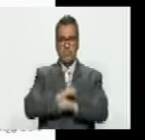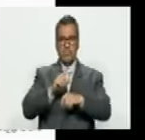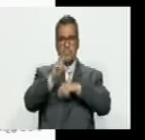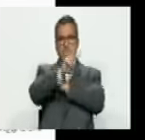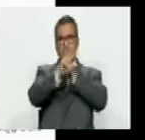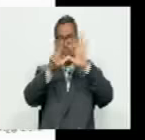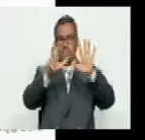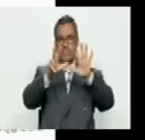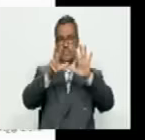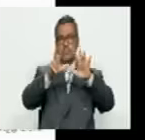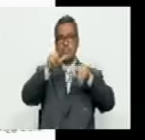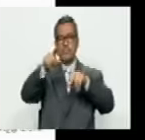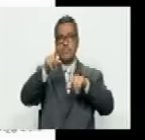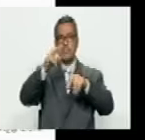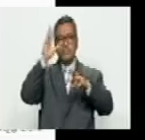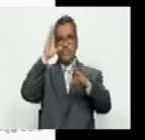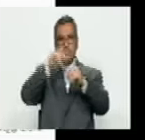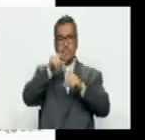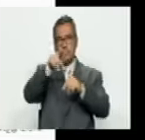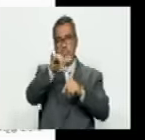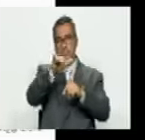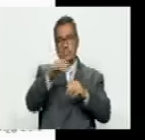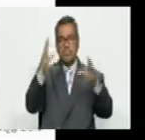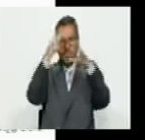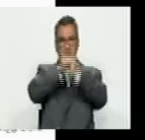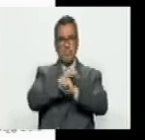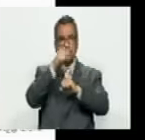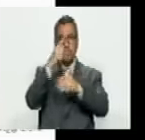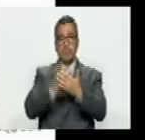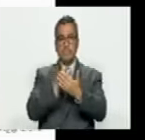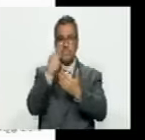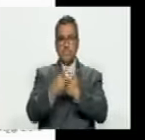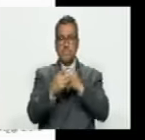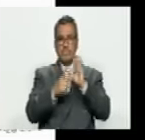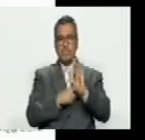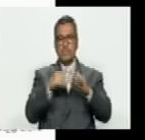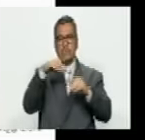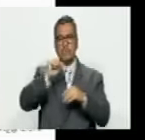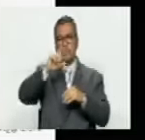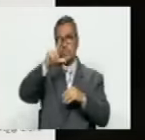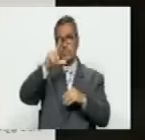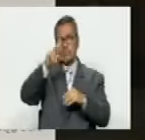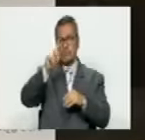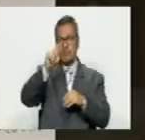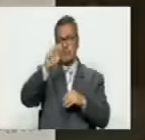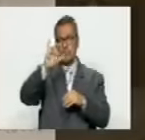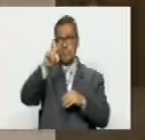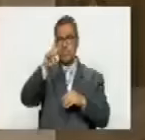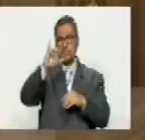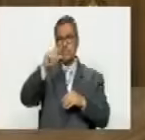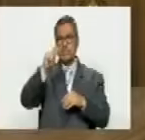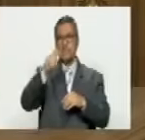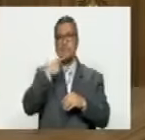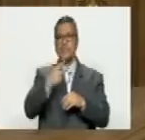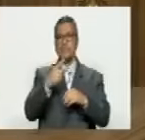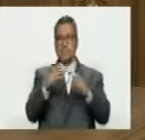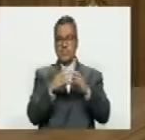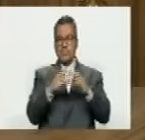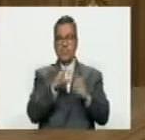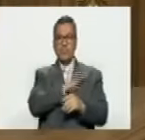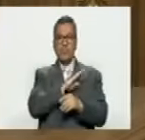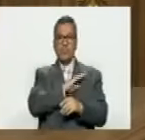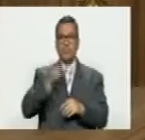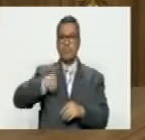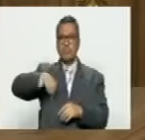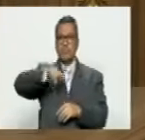y va a dar resultados esa misma noche es el proyecto Altavista ¿ok? y dice que tiene un equipo propio dice